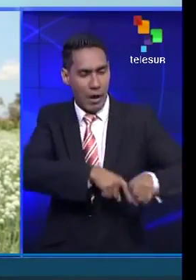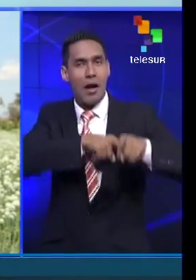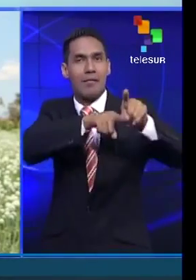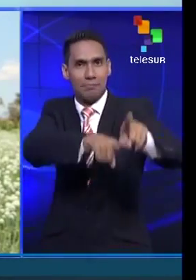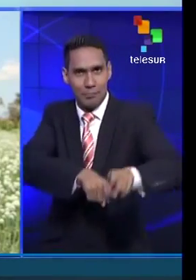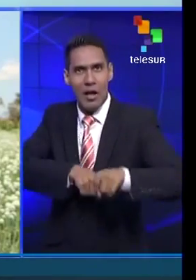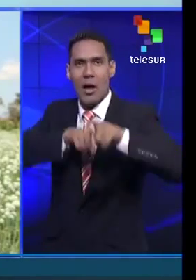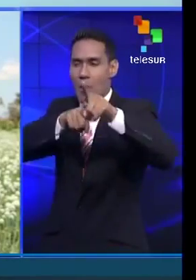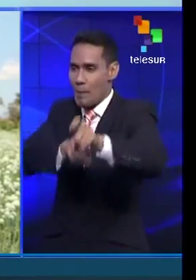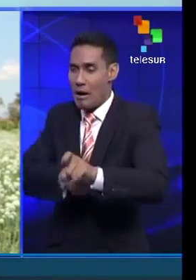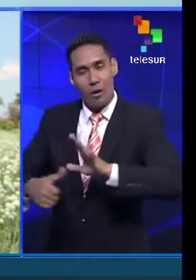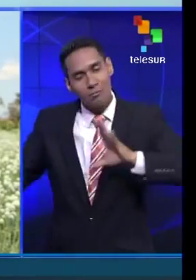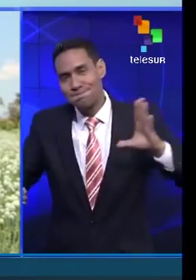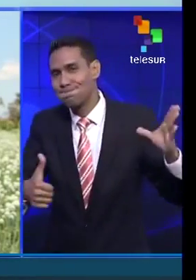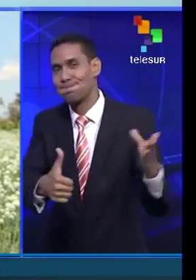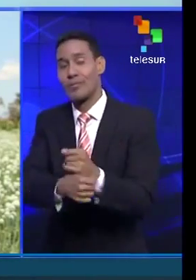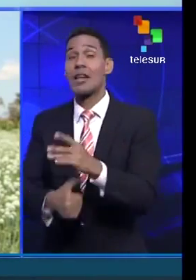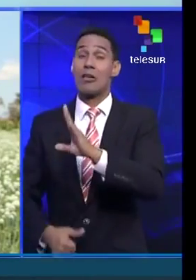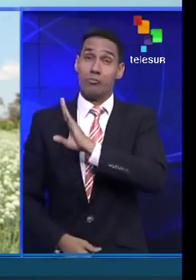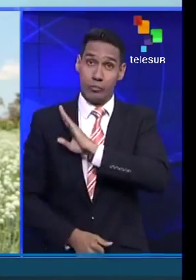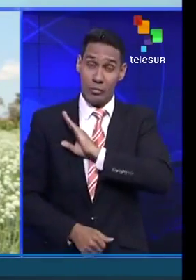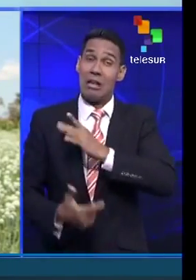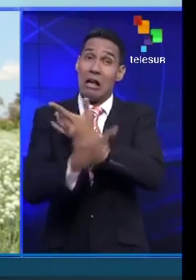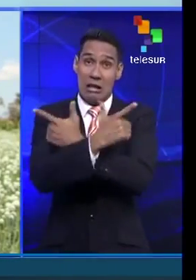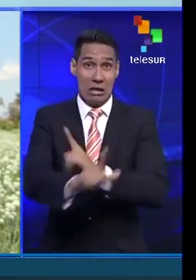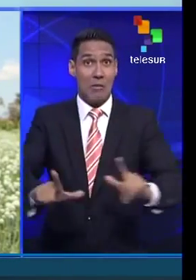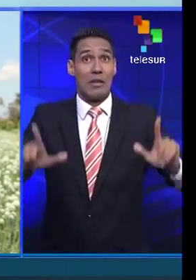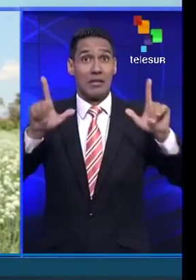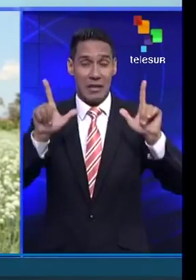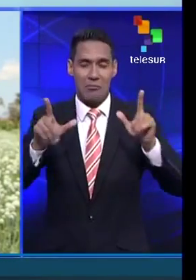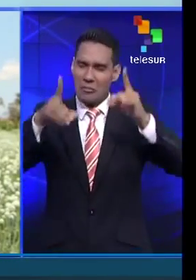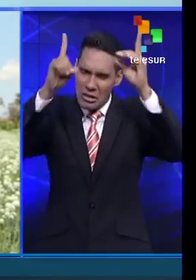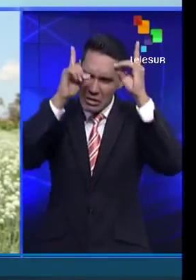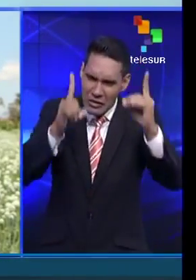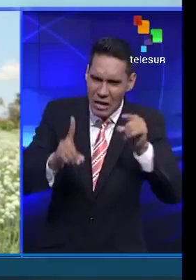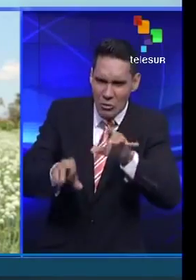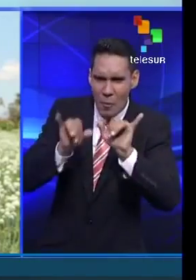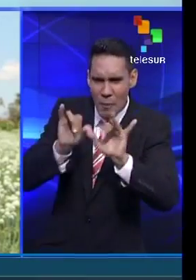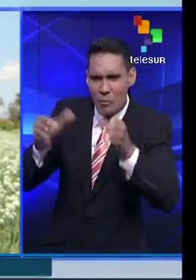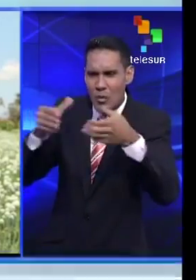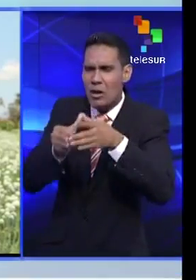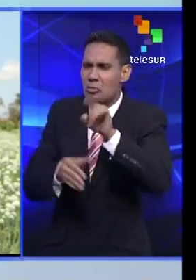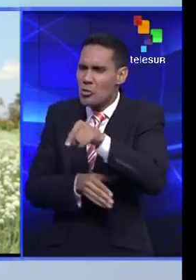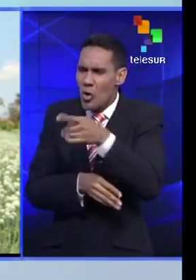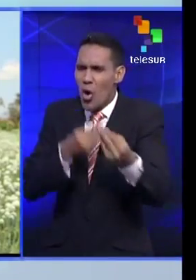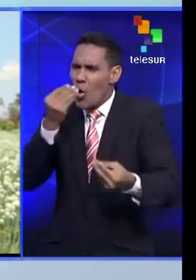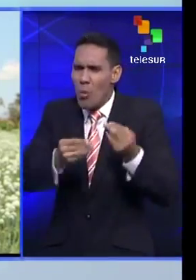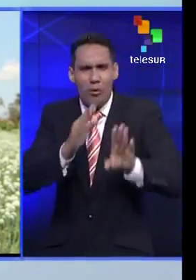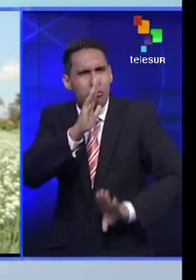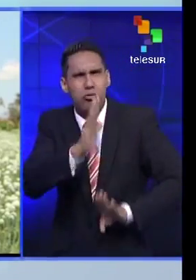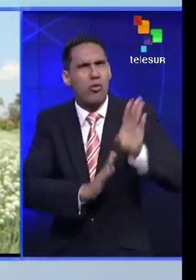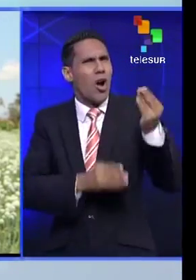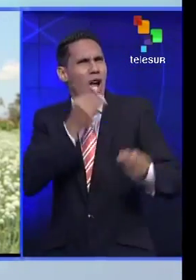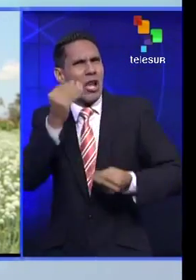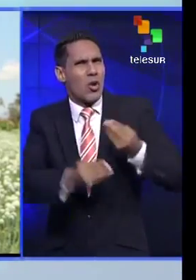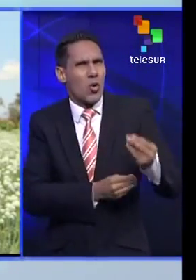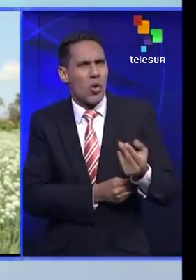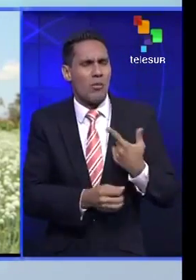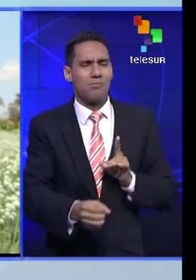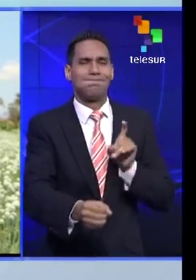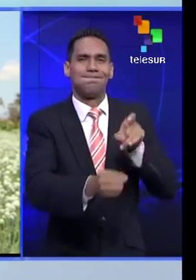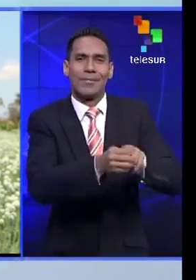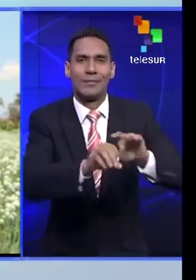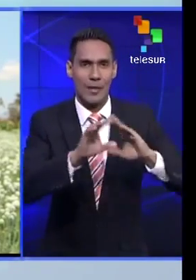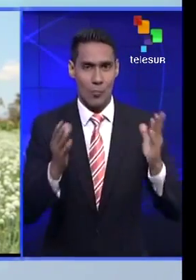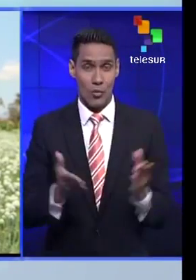rendimiento y conquisten autonomía y libertad para decidir ellos mismos cómo quieren crecer y cómo quieren ser parte del